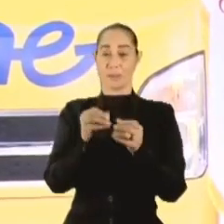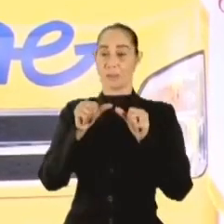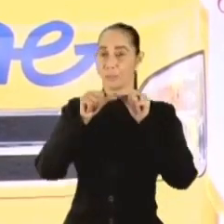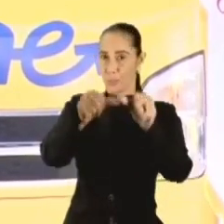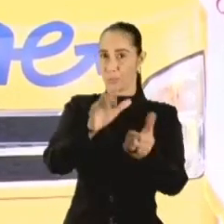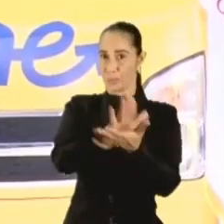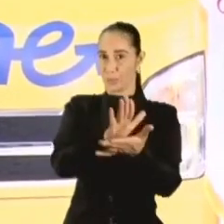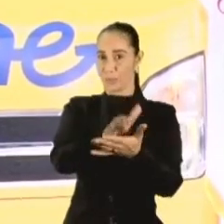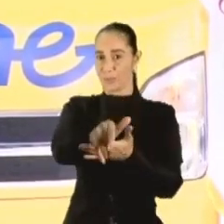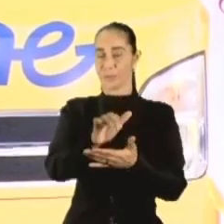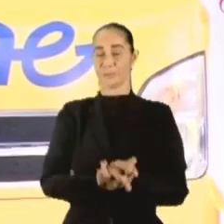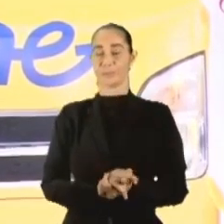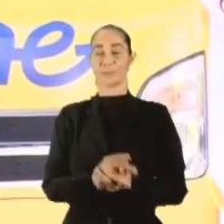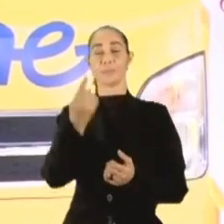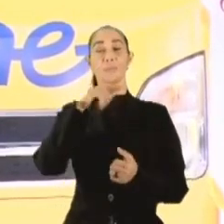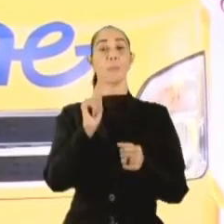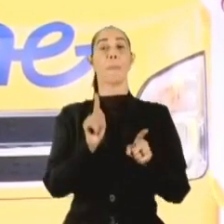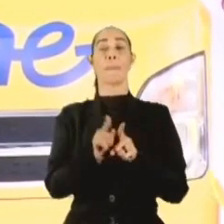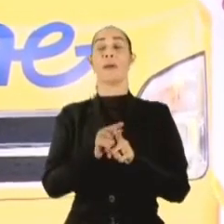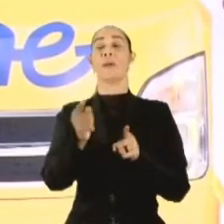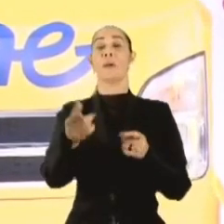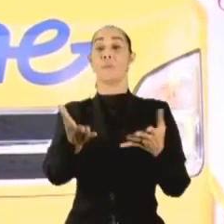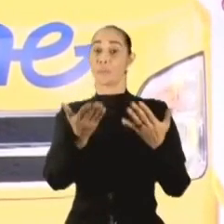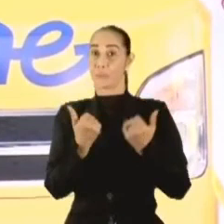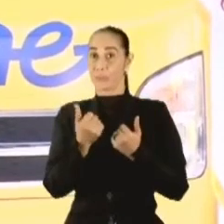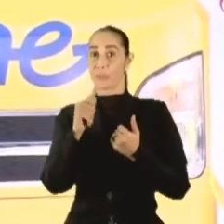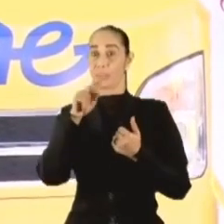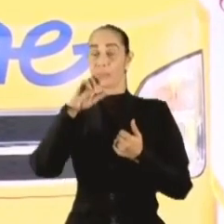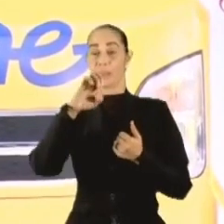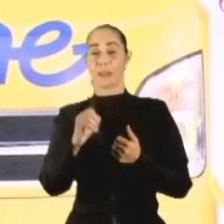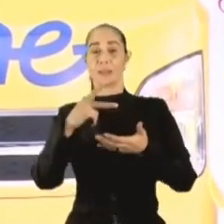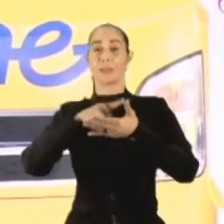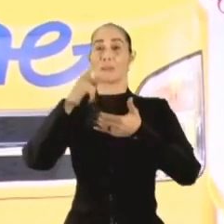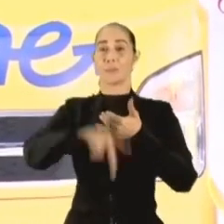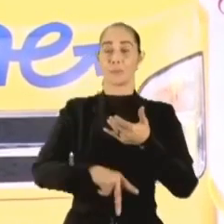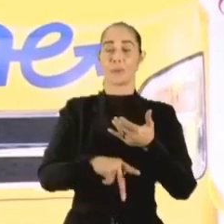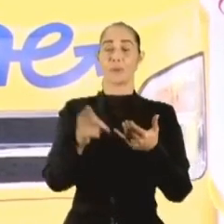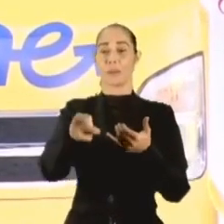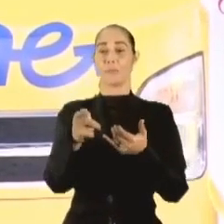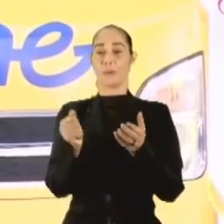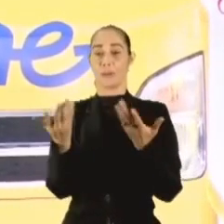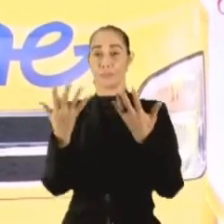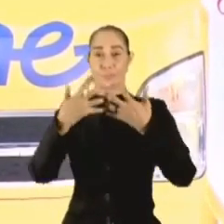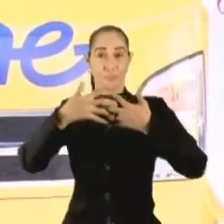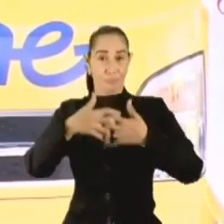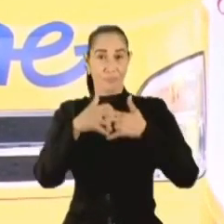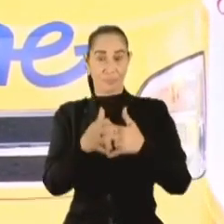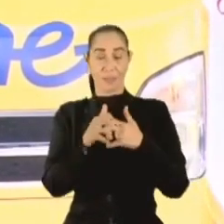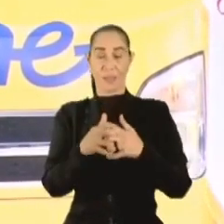la deserción escolar. Por lo tanto TRAI es un programa que ha de un complemento